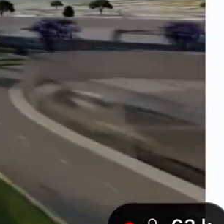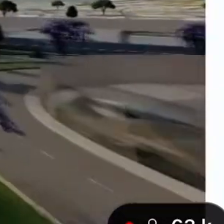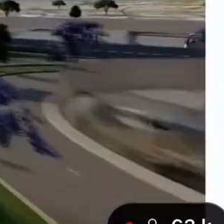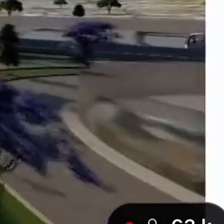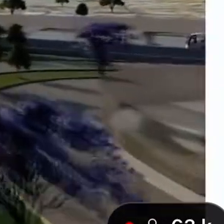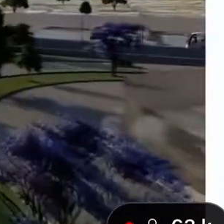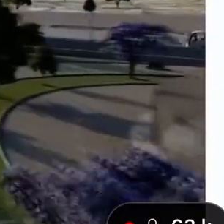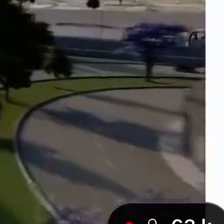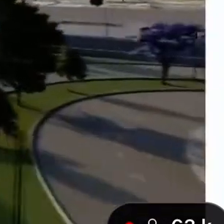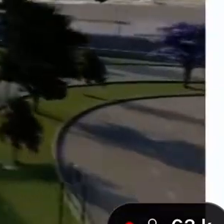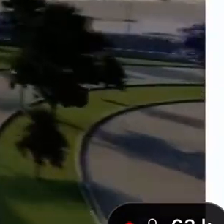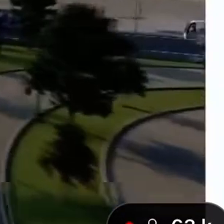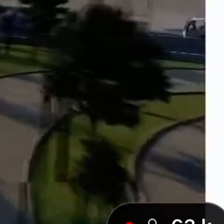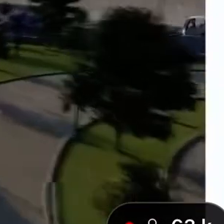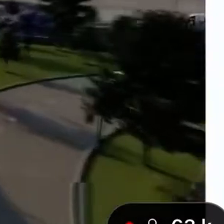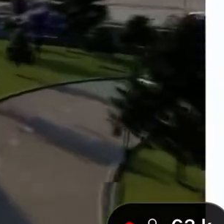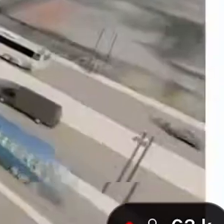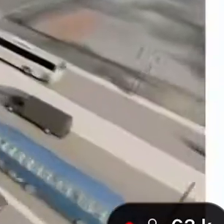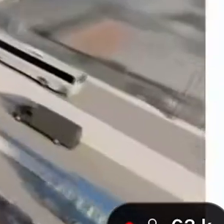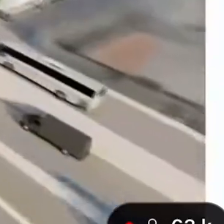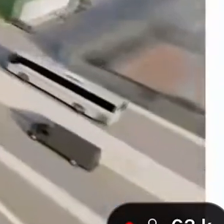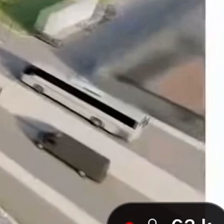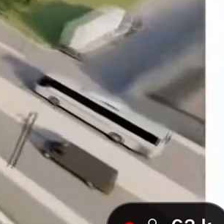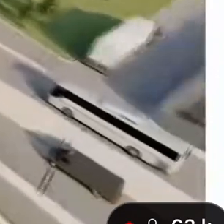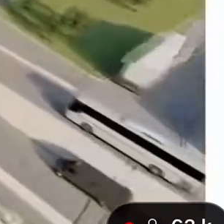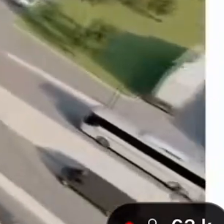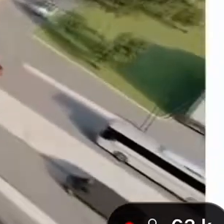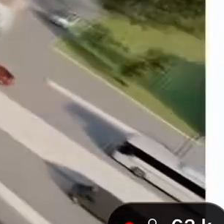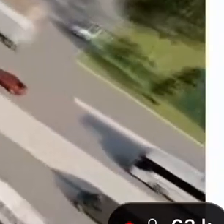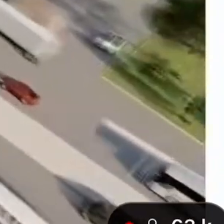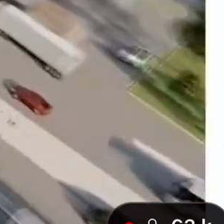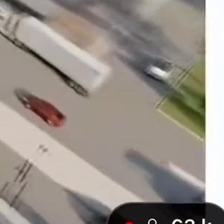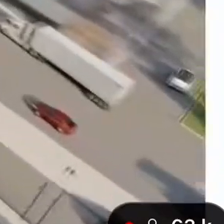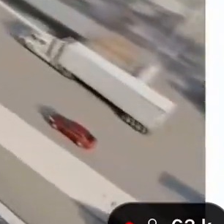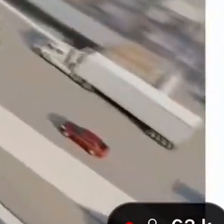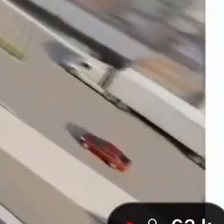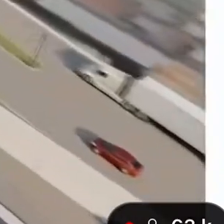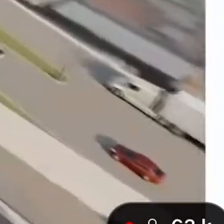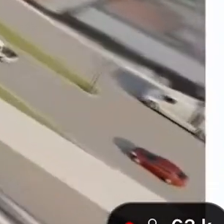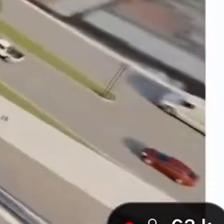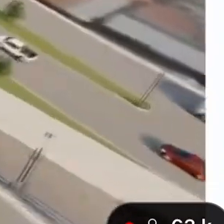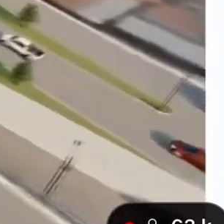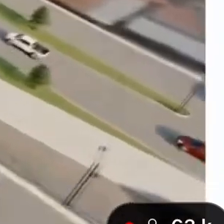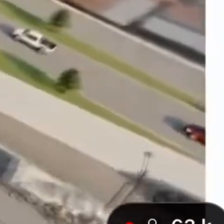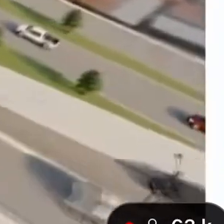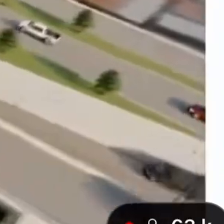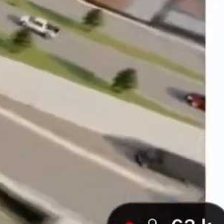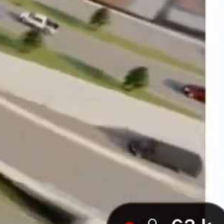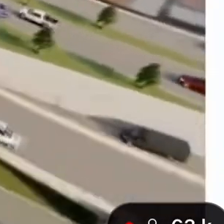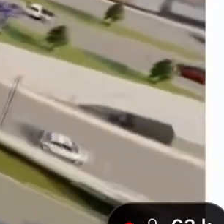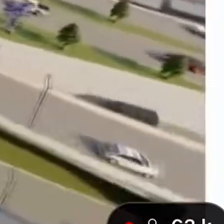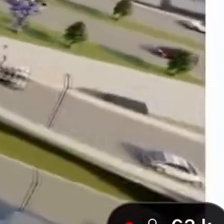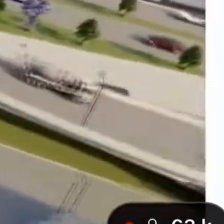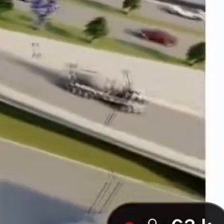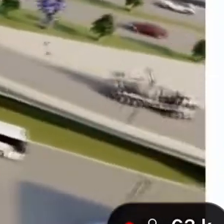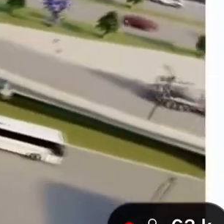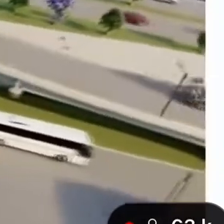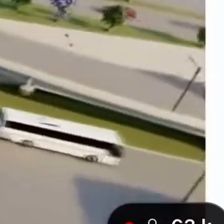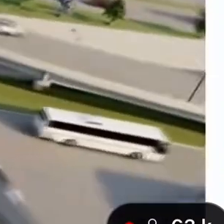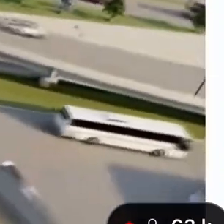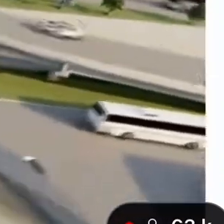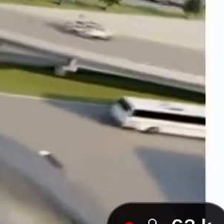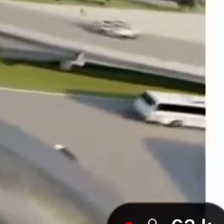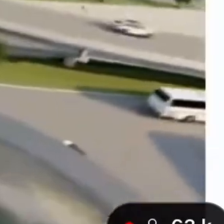Ecológico, Ecoparque Metropolitano, Parque Lineal 1, Lineal 2, Lineal 3, Ciclovía Hermano